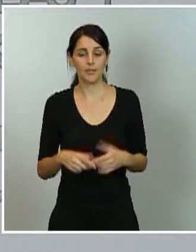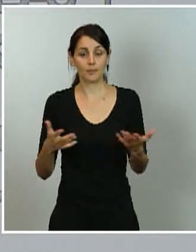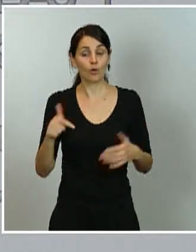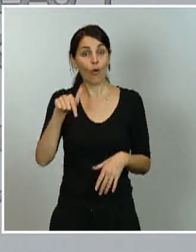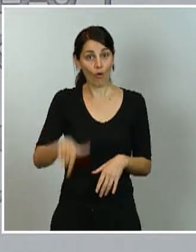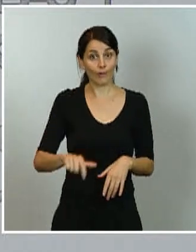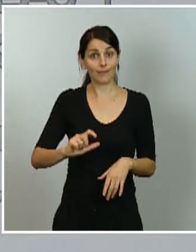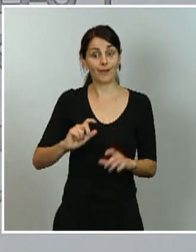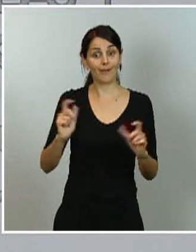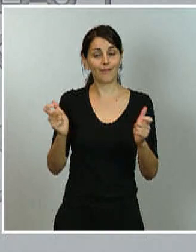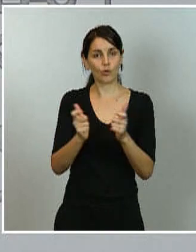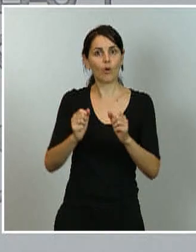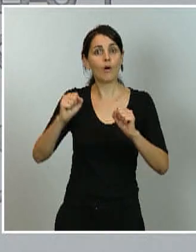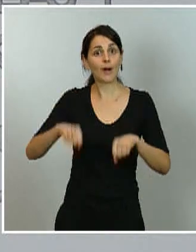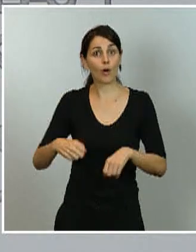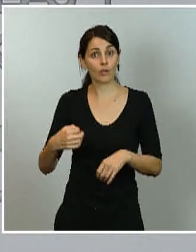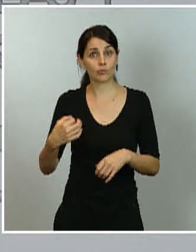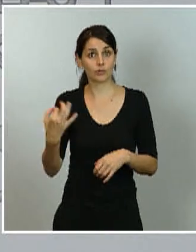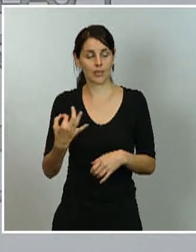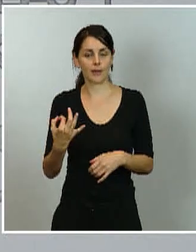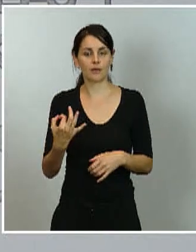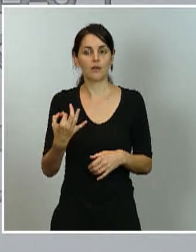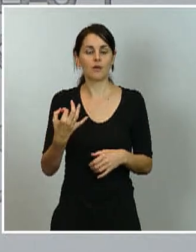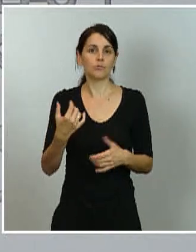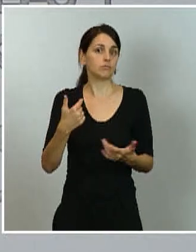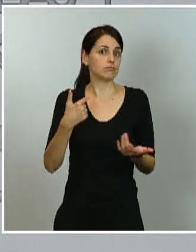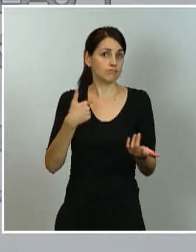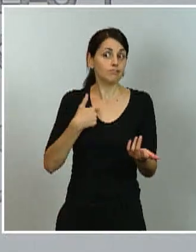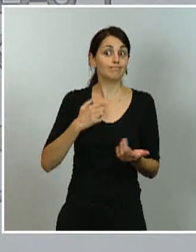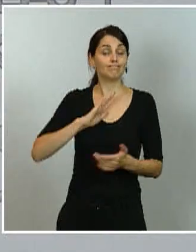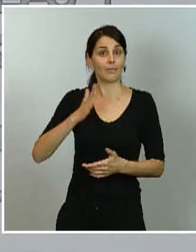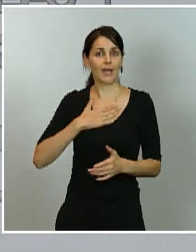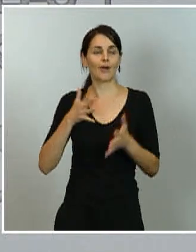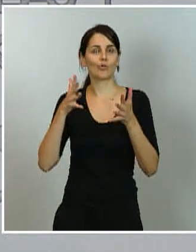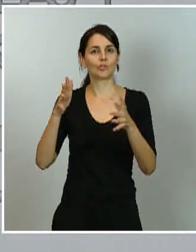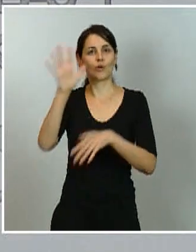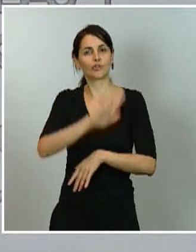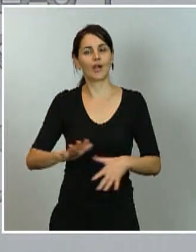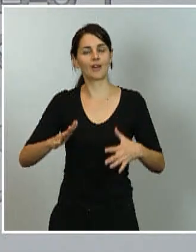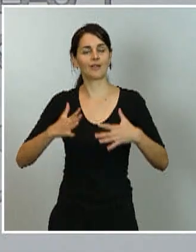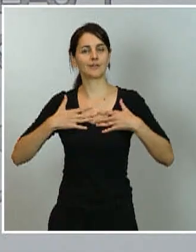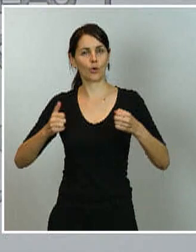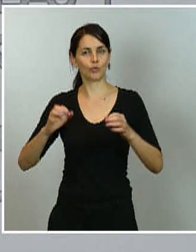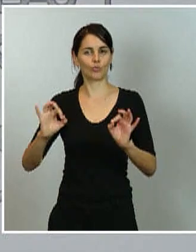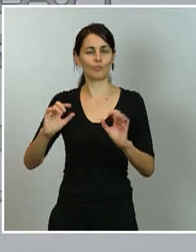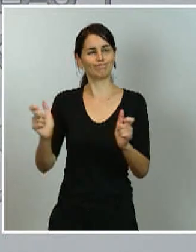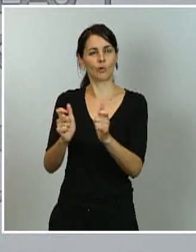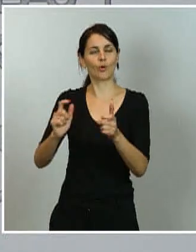proponer al plenario de la interterritorial del Consejo Nacional de Salud un acuerdo que fija unas circunstancias